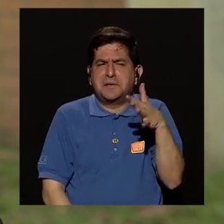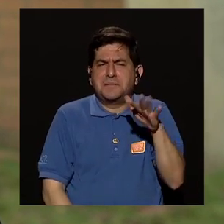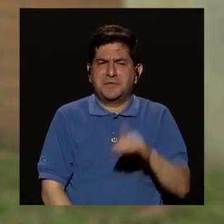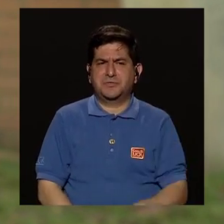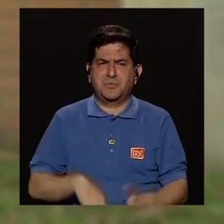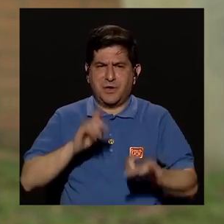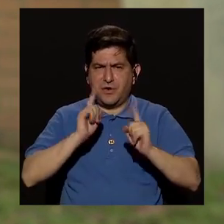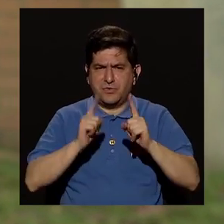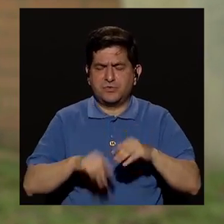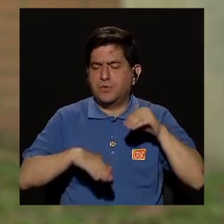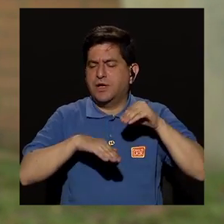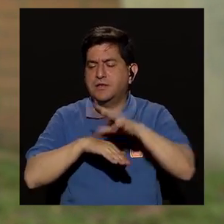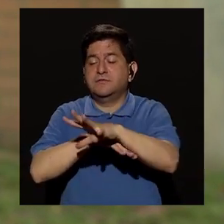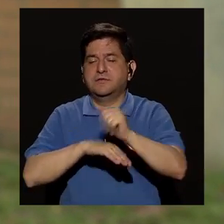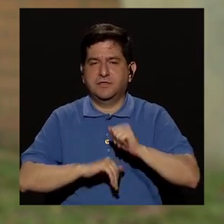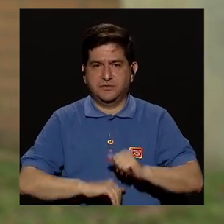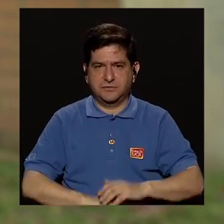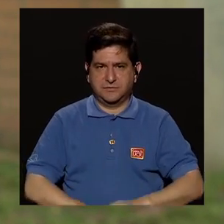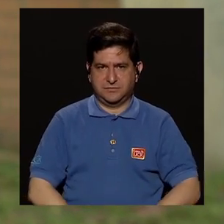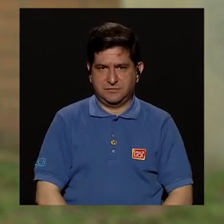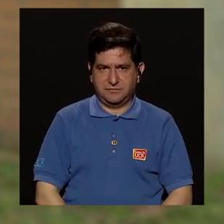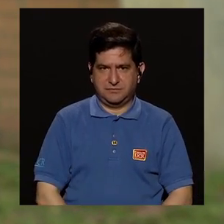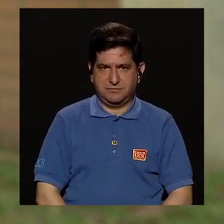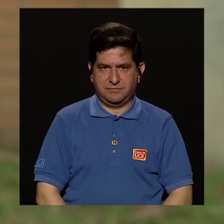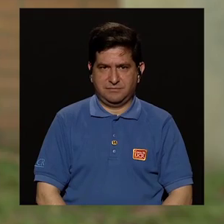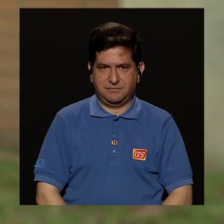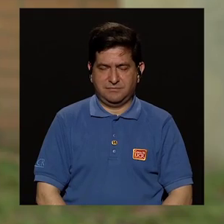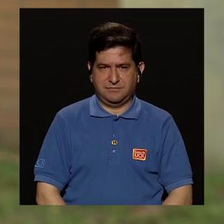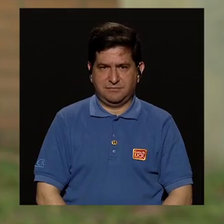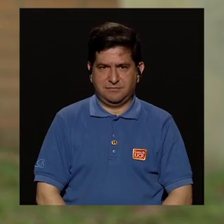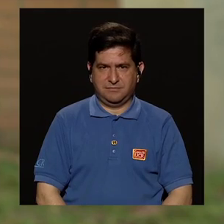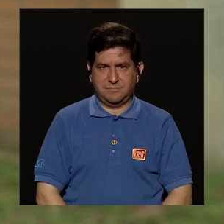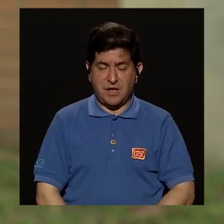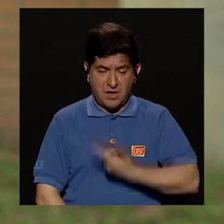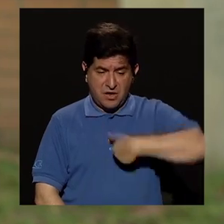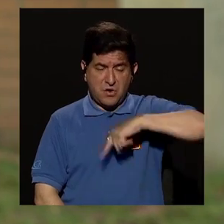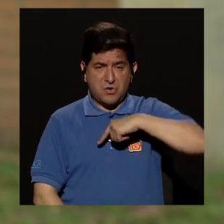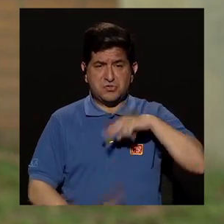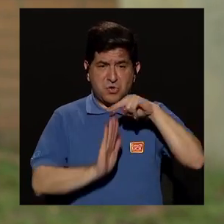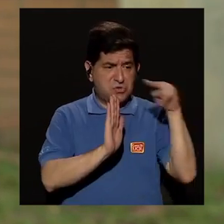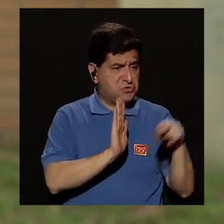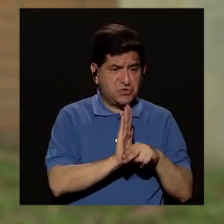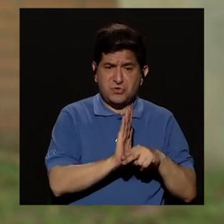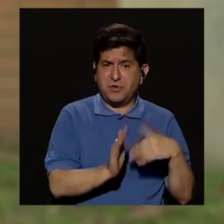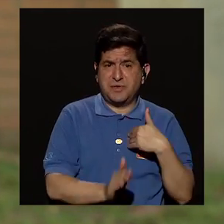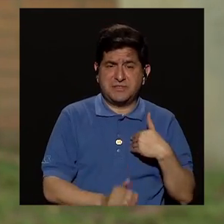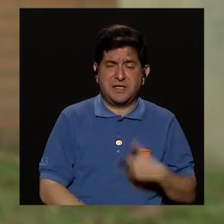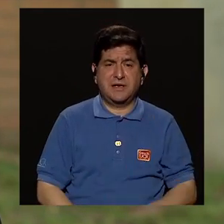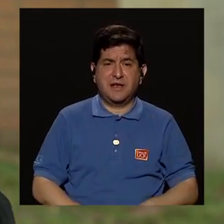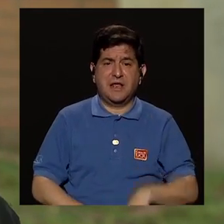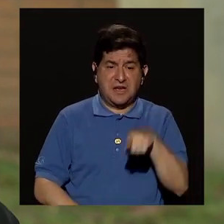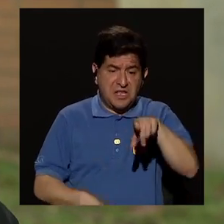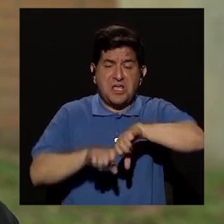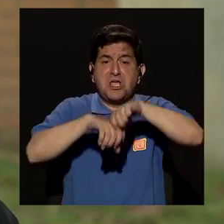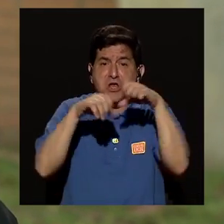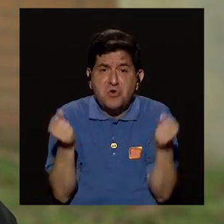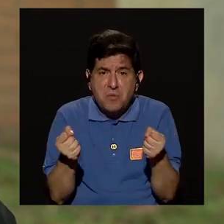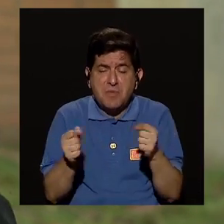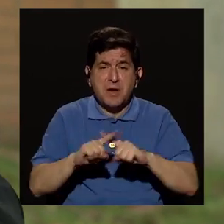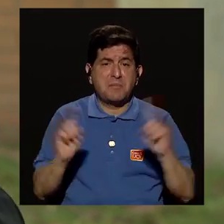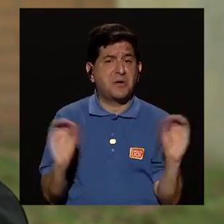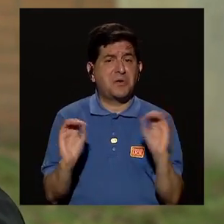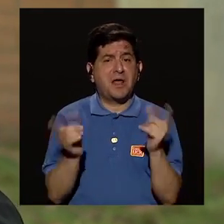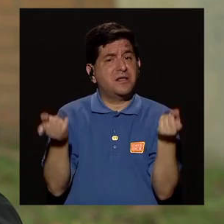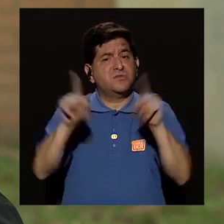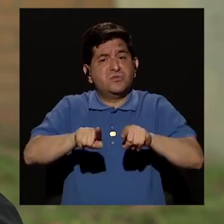menos cuáles podrían ser esas consecuencias. ¿Verdad? Porque ¿para qué vamos a tener normas y cuando se transgreden esas normas,